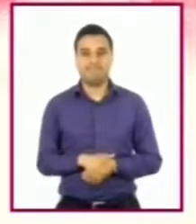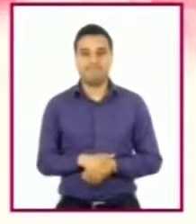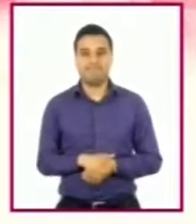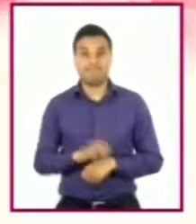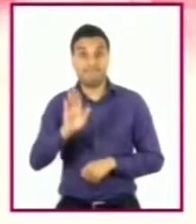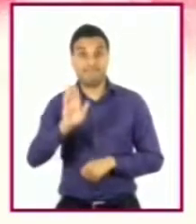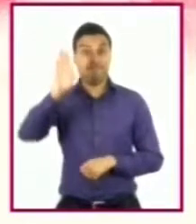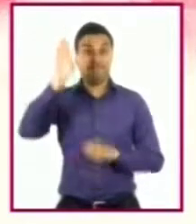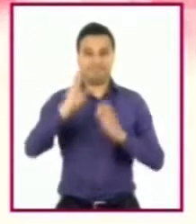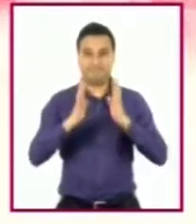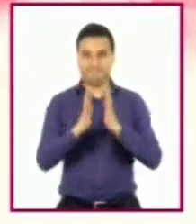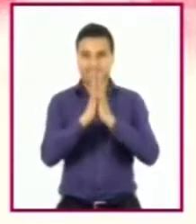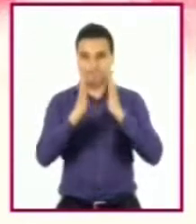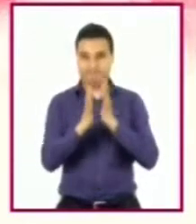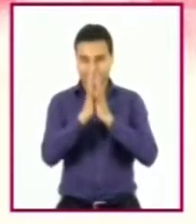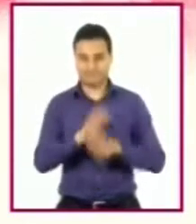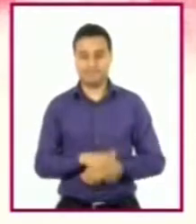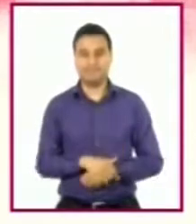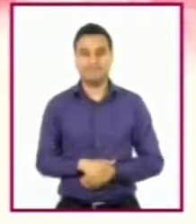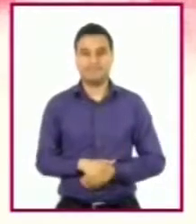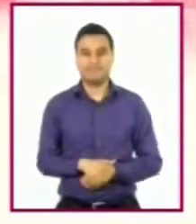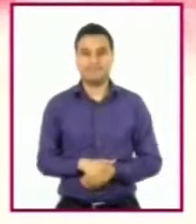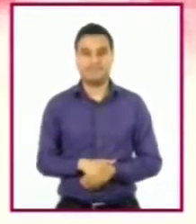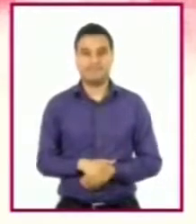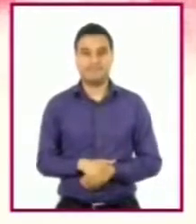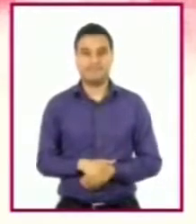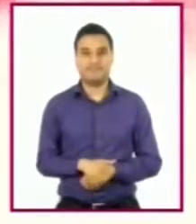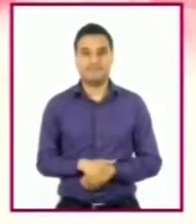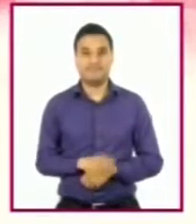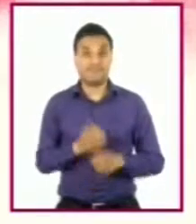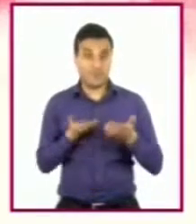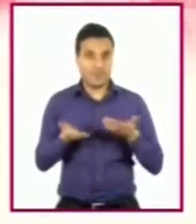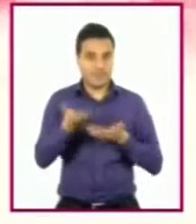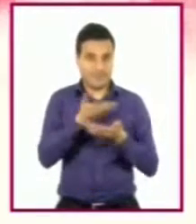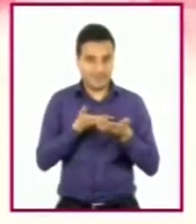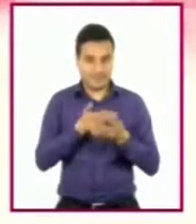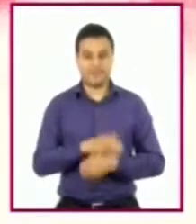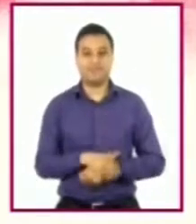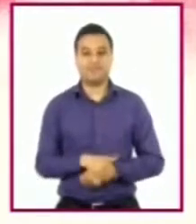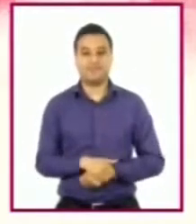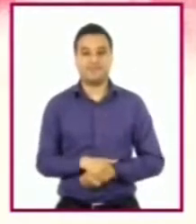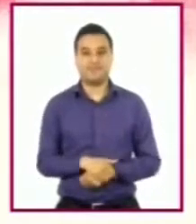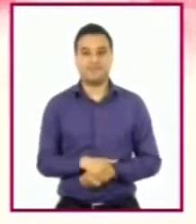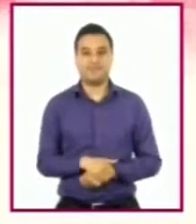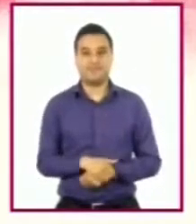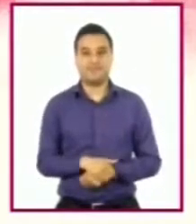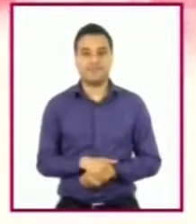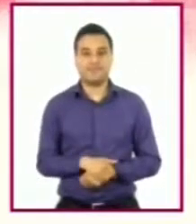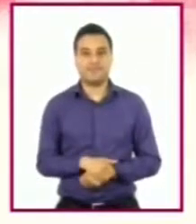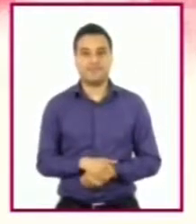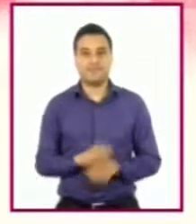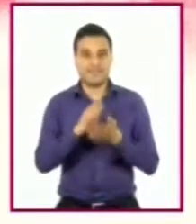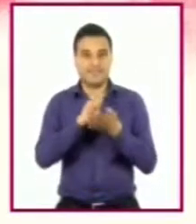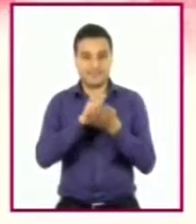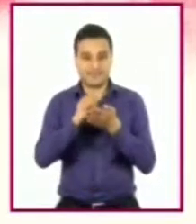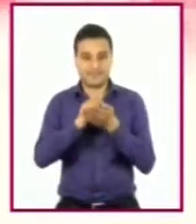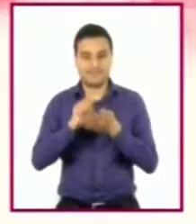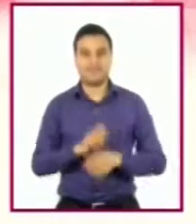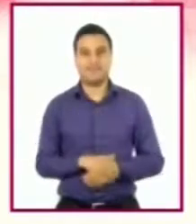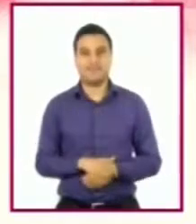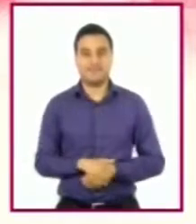participar, compartir, escribir,